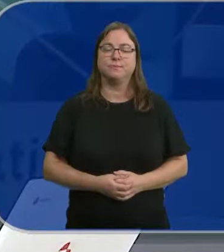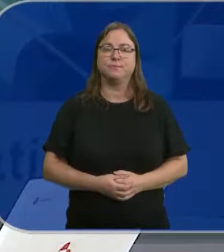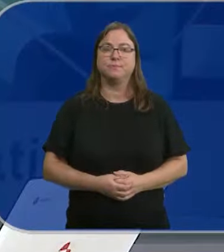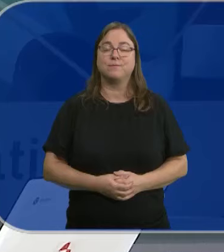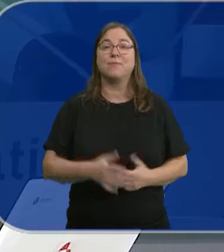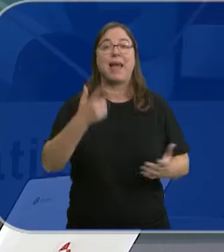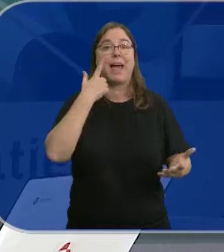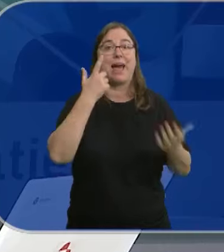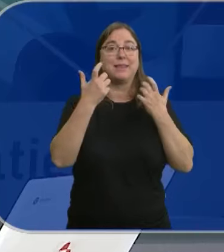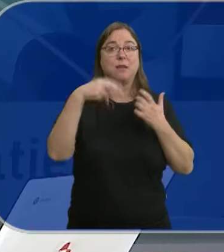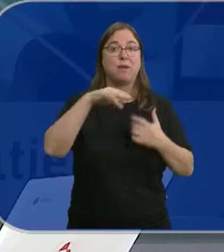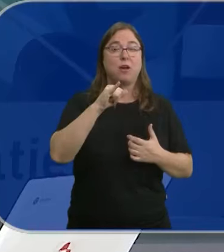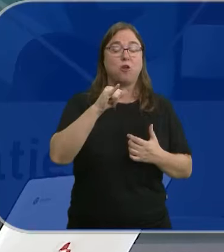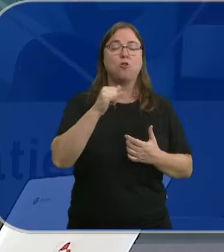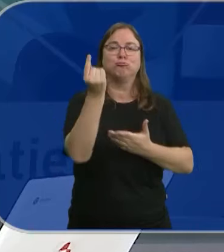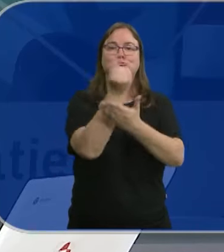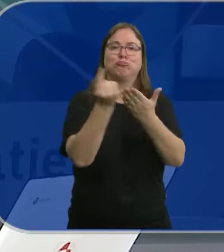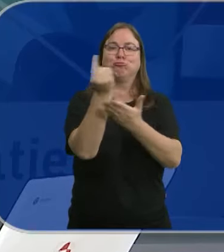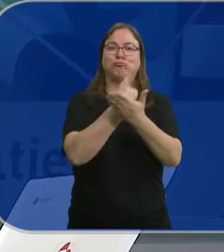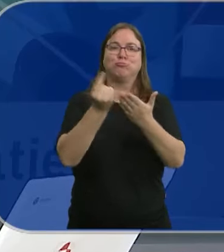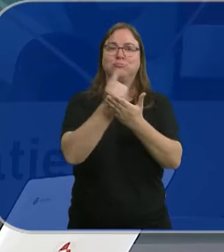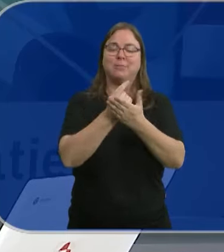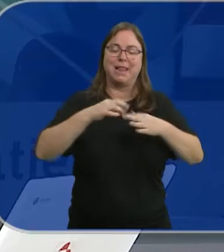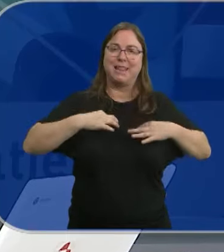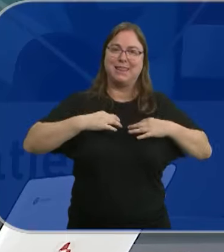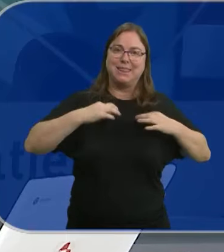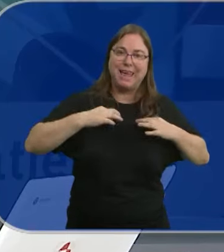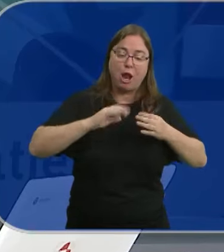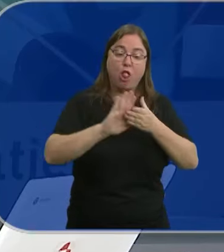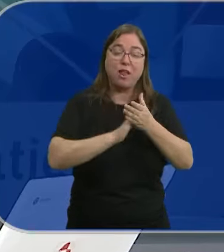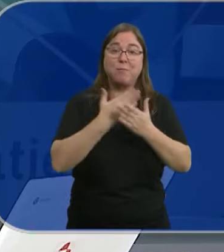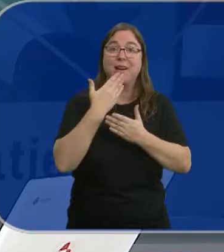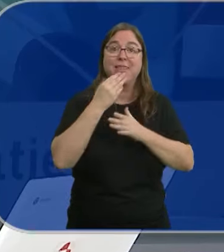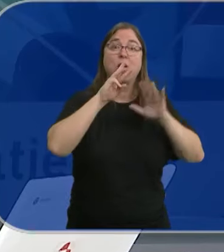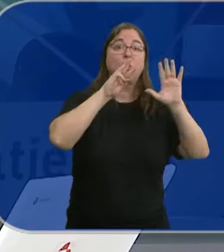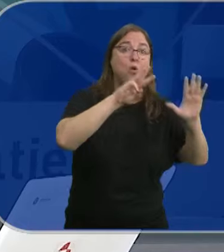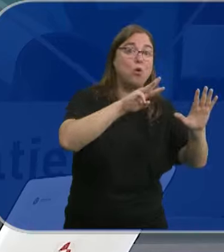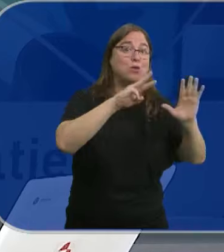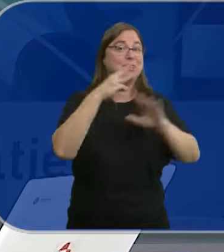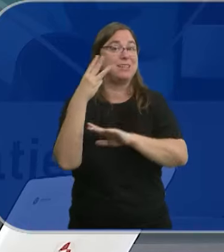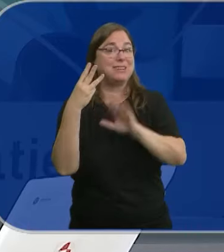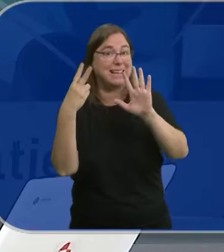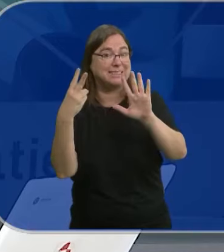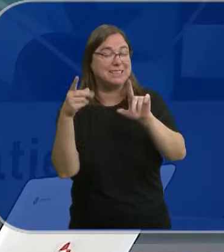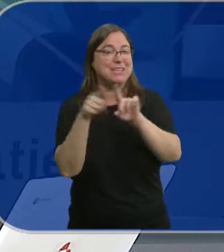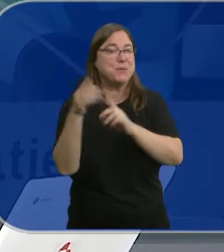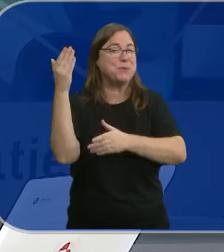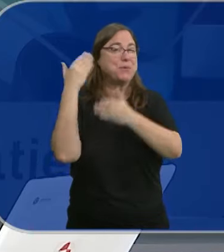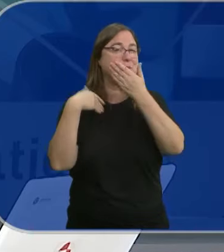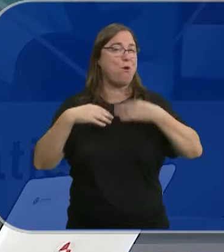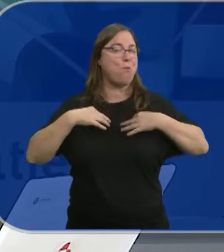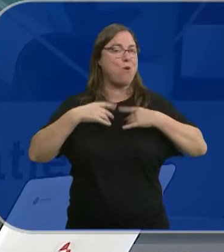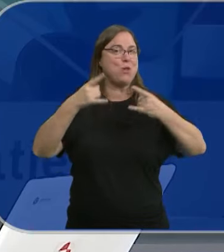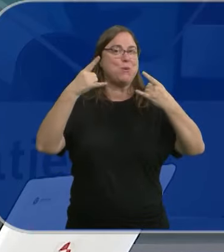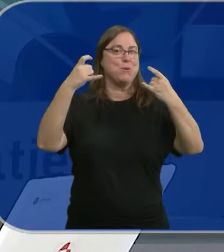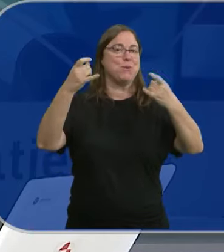La artista Mako Artiga sigue dibujando y diseñando telas o cerámicas a sus 87 años con la misma sutileza que conquistó a los grandes de la